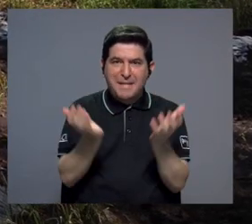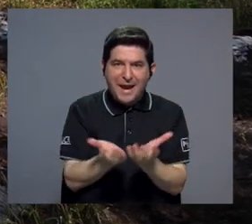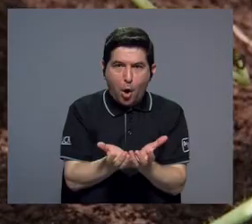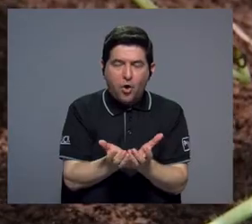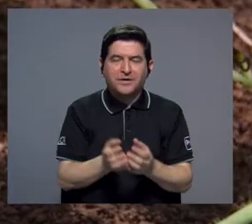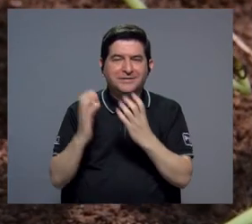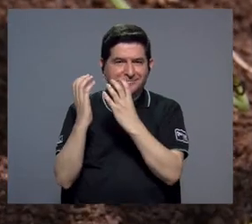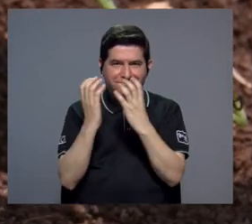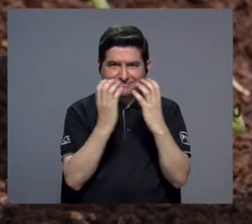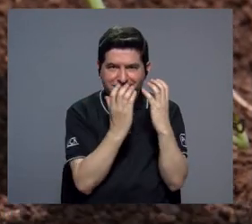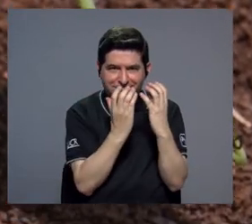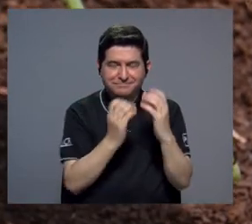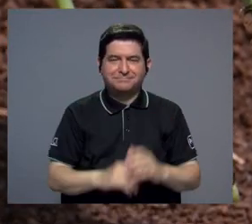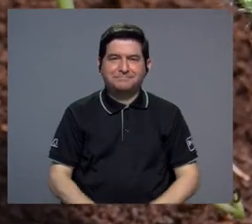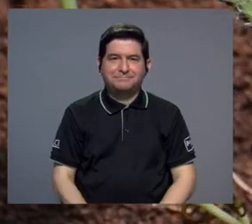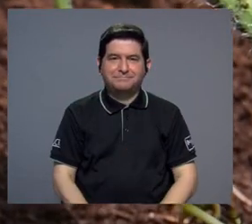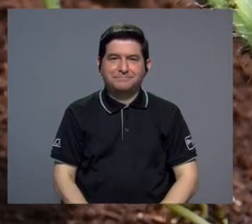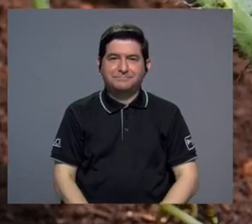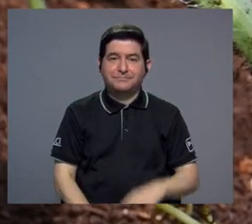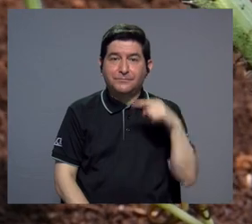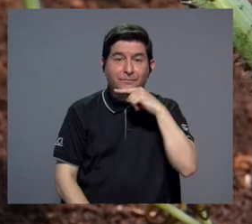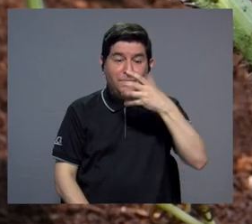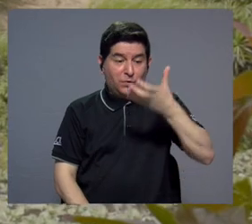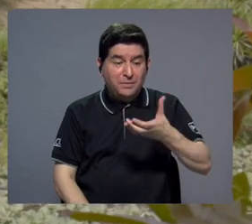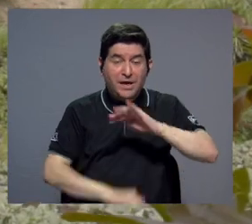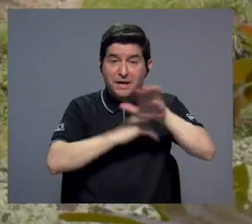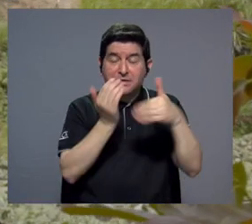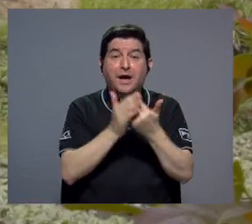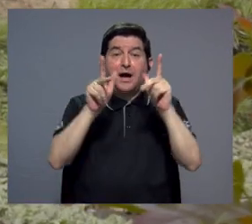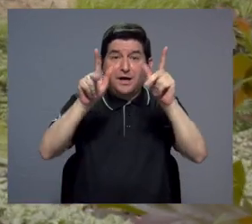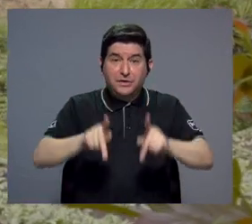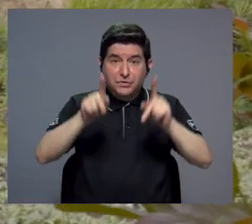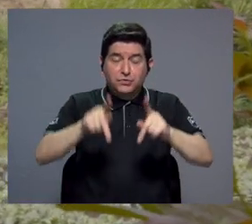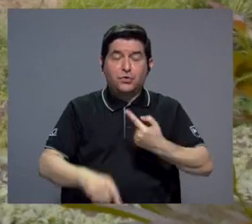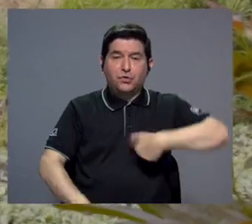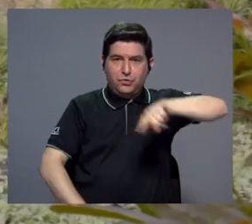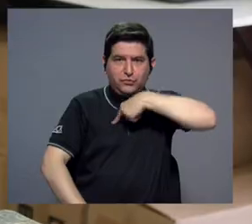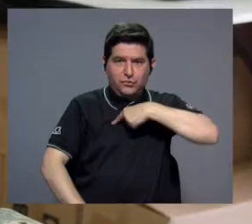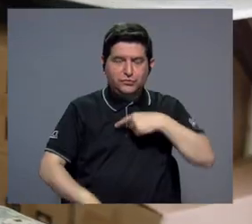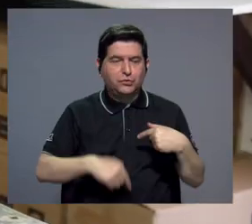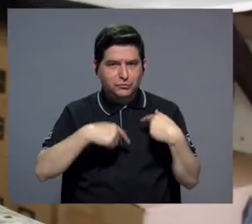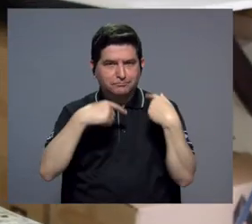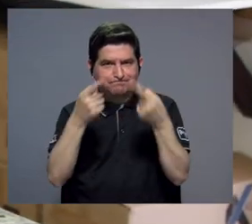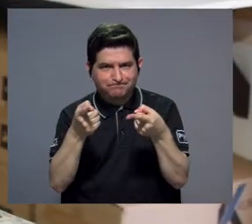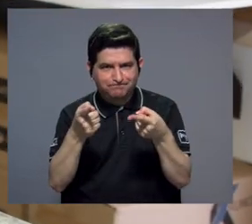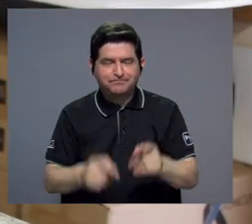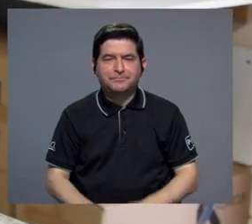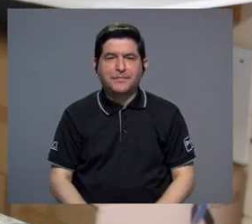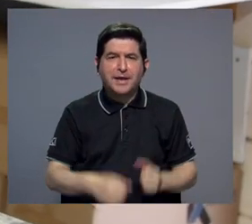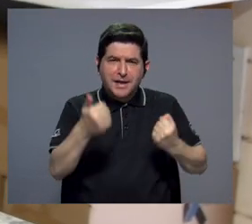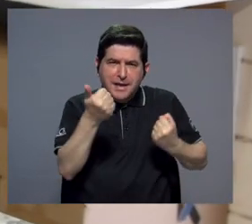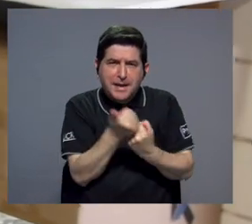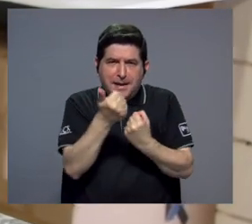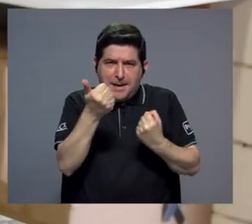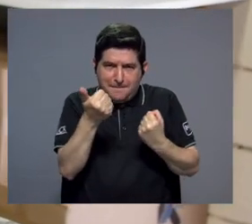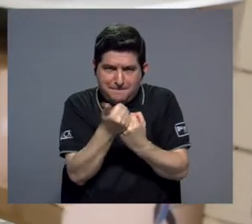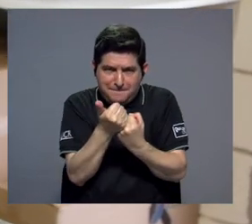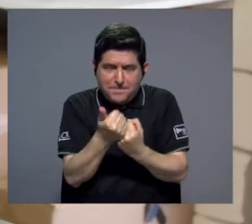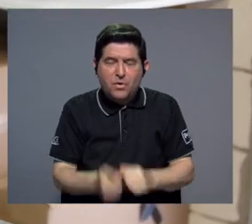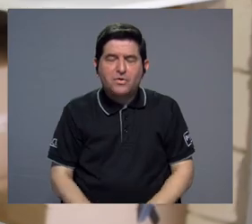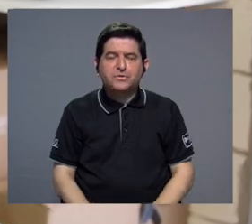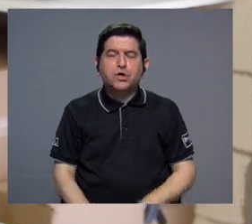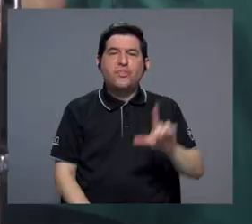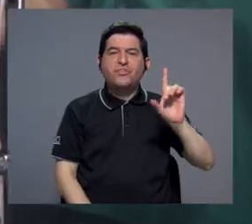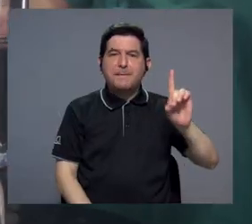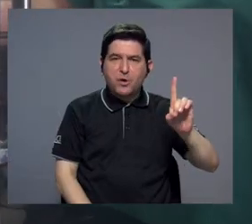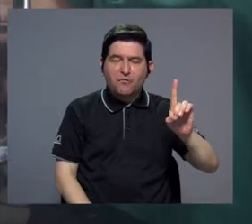meloneros, sandía, tomateros. A todas estas personas hemos estado llegando y con el apoyo